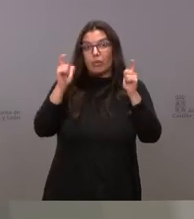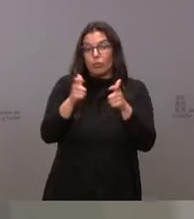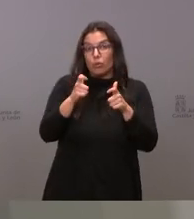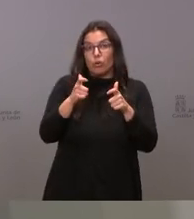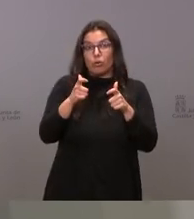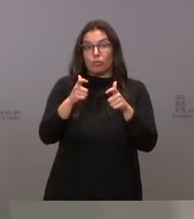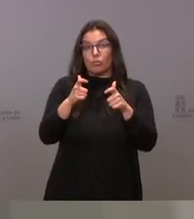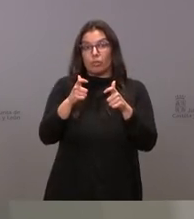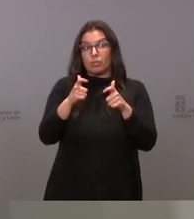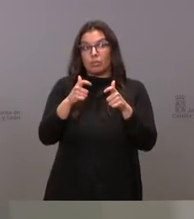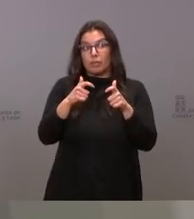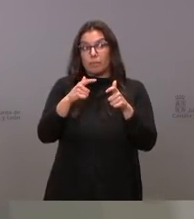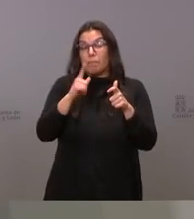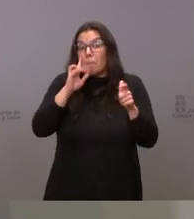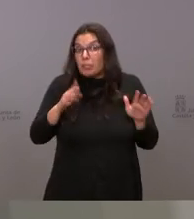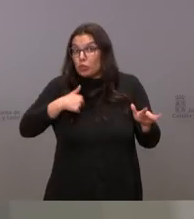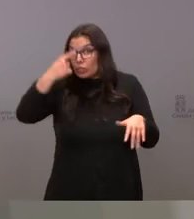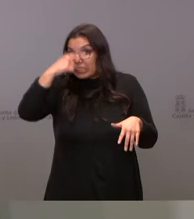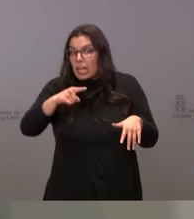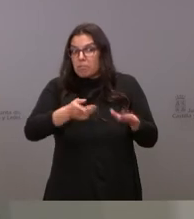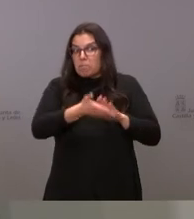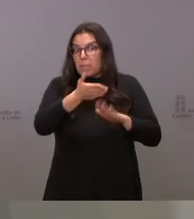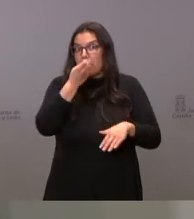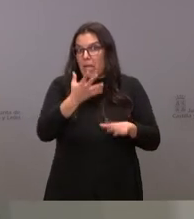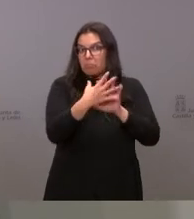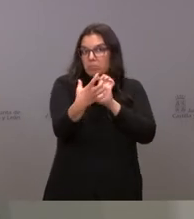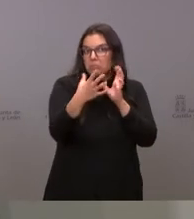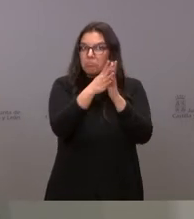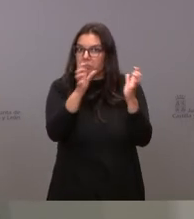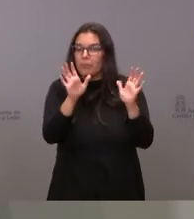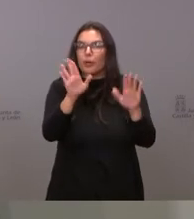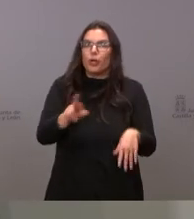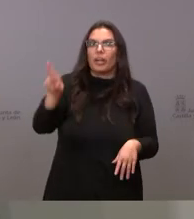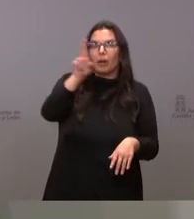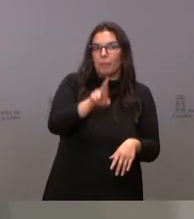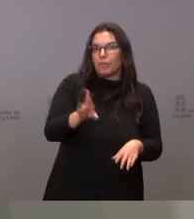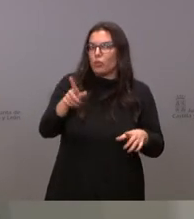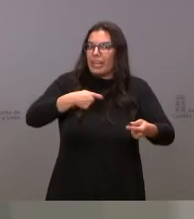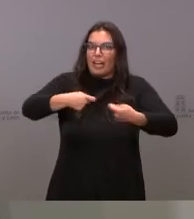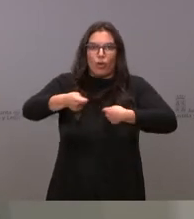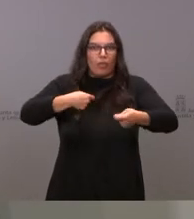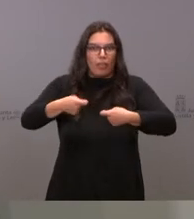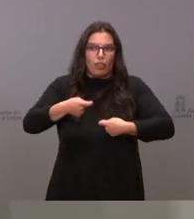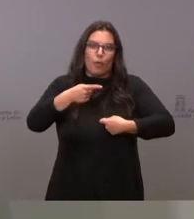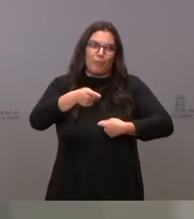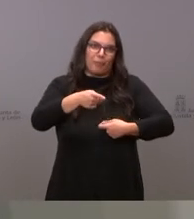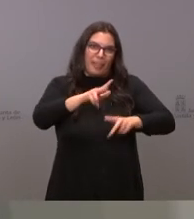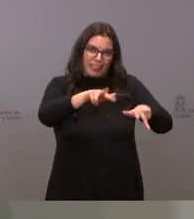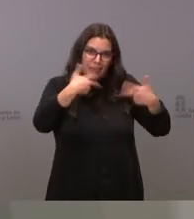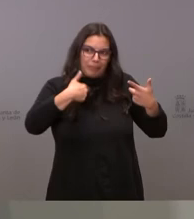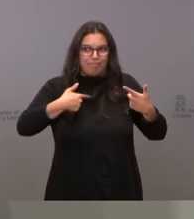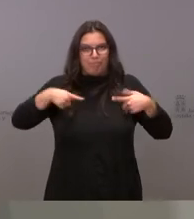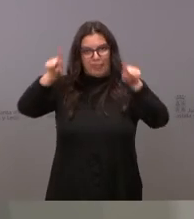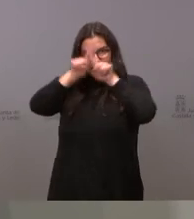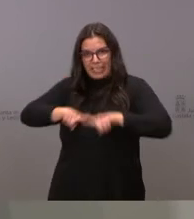por lo que yo sé, van por buen camino. Pero insisto, esto es una negociación, déjenos ser discretos y déjenos